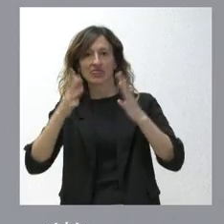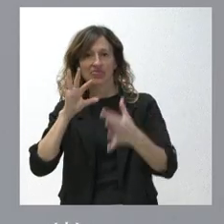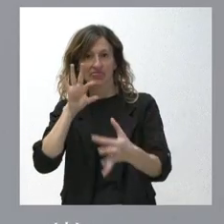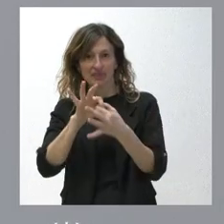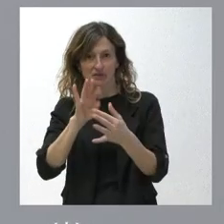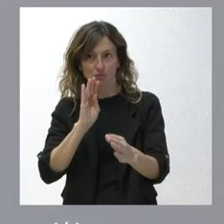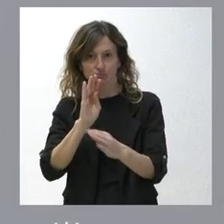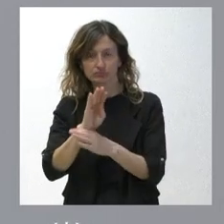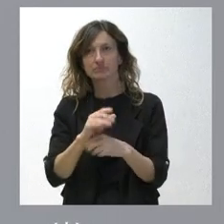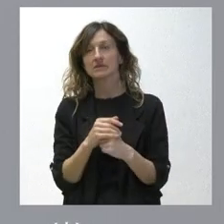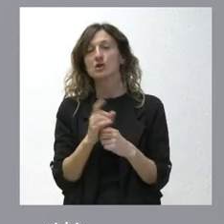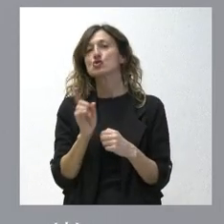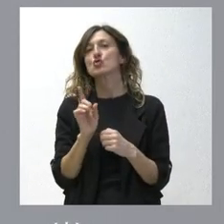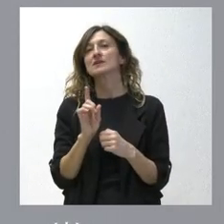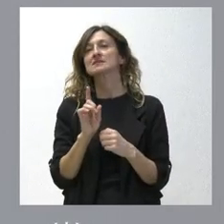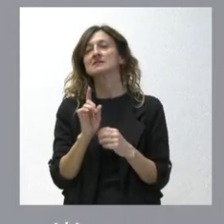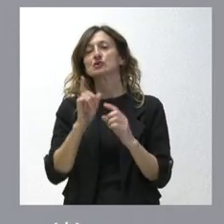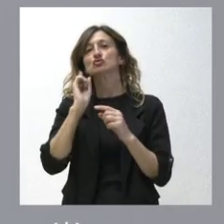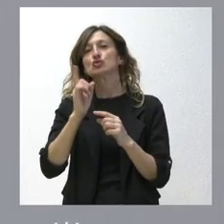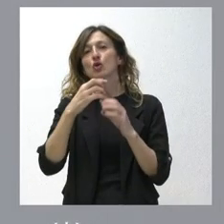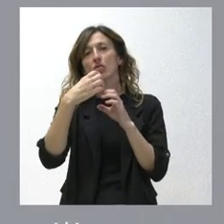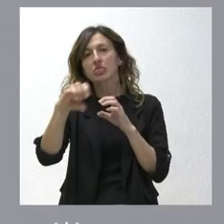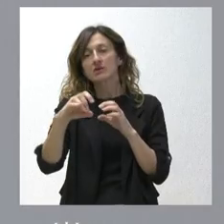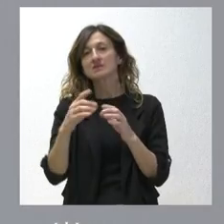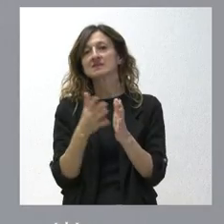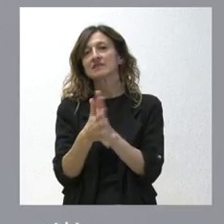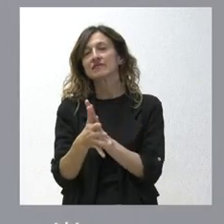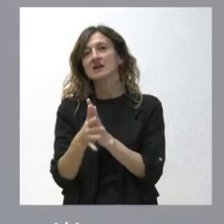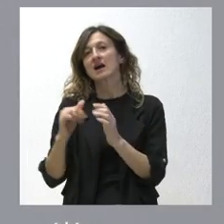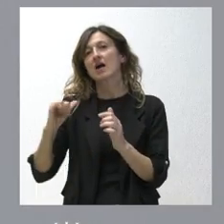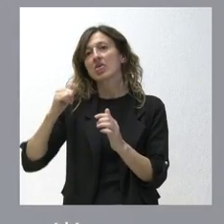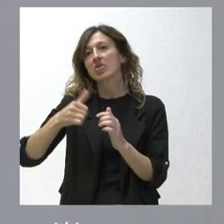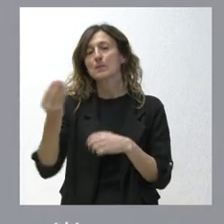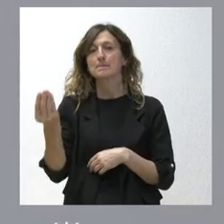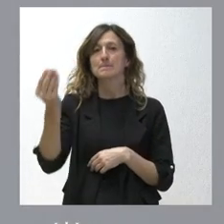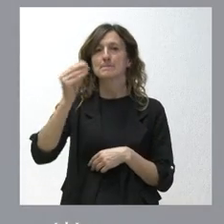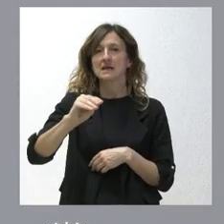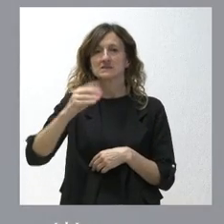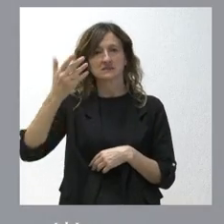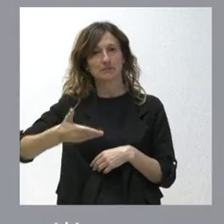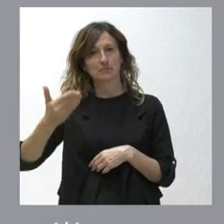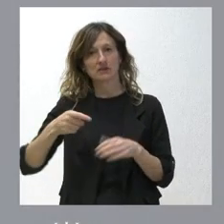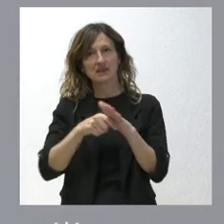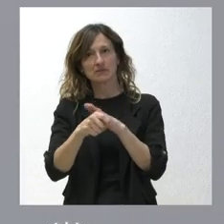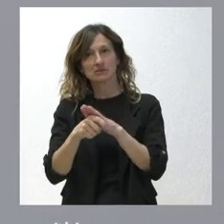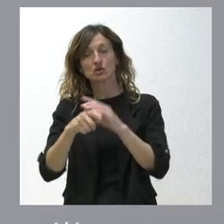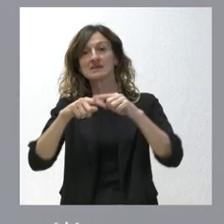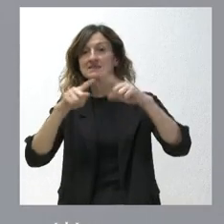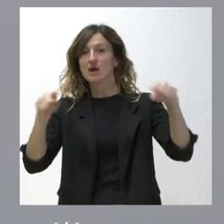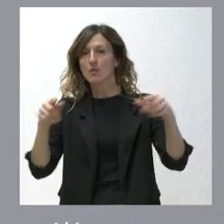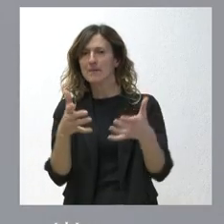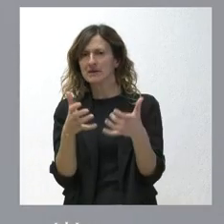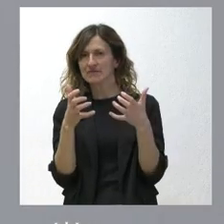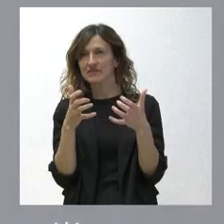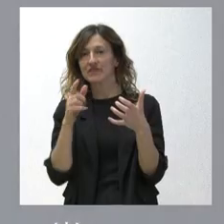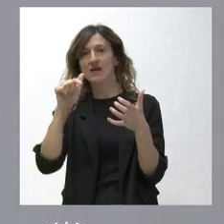por tanto, esto no es una distribución exclusiva, es un añadido a lo que venimos señalando, una inversión muy relevante. Segovia se beneficia de